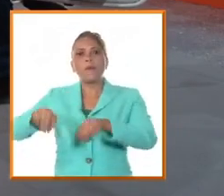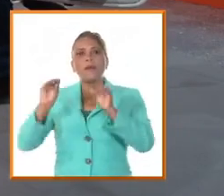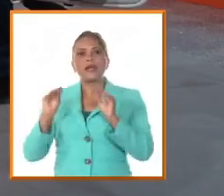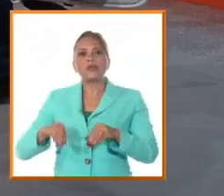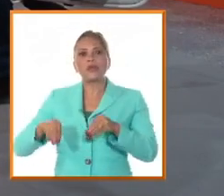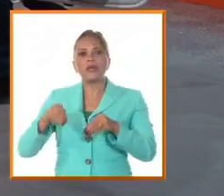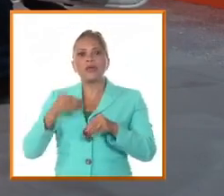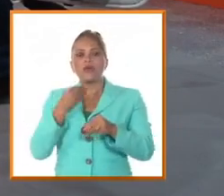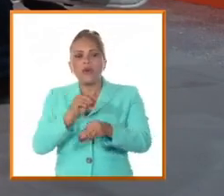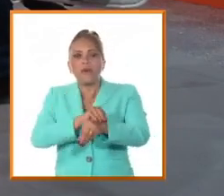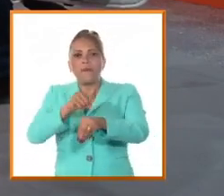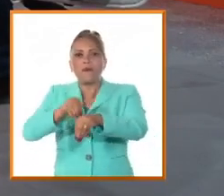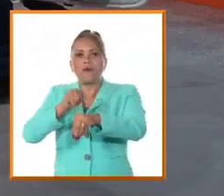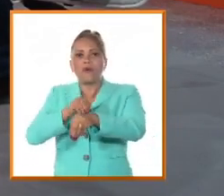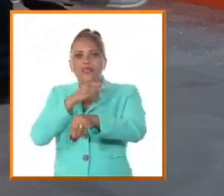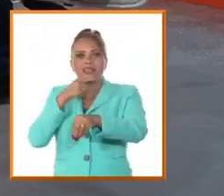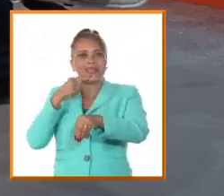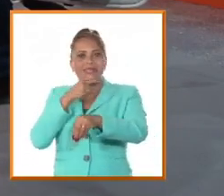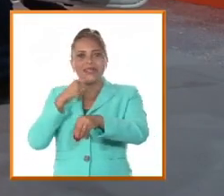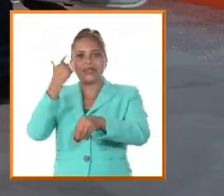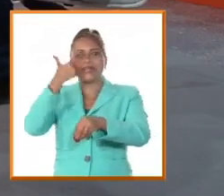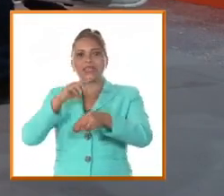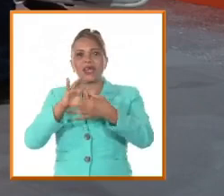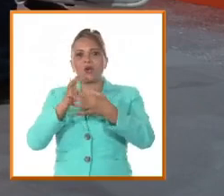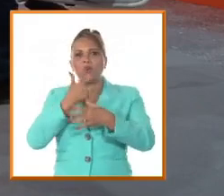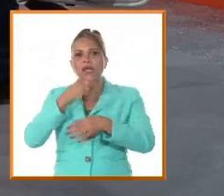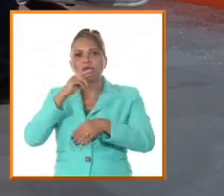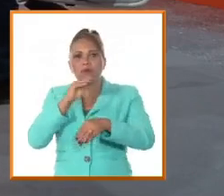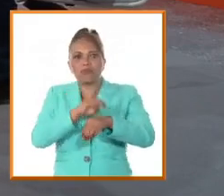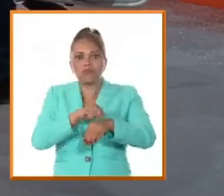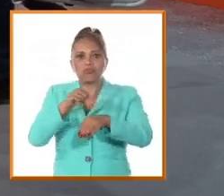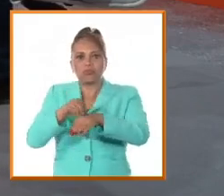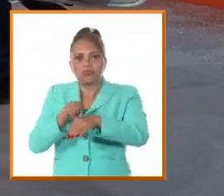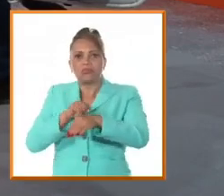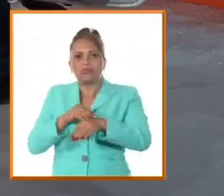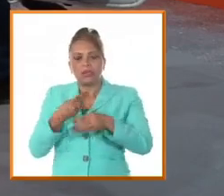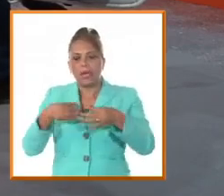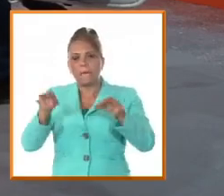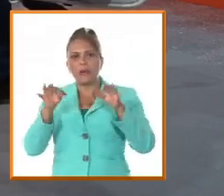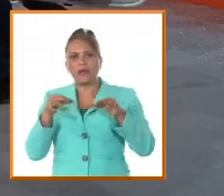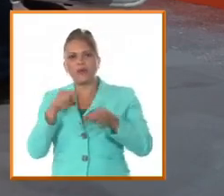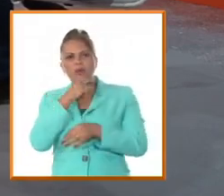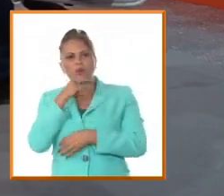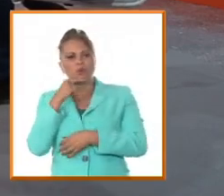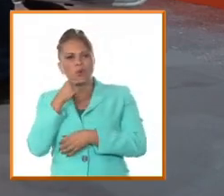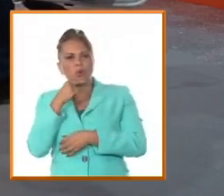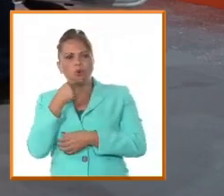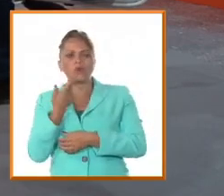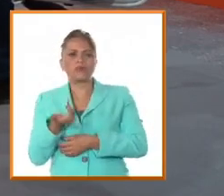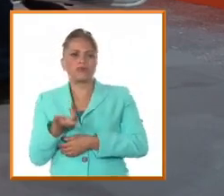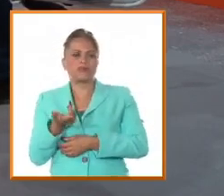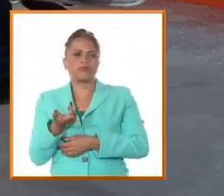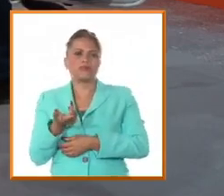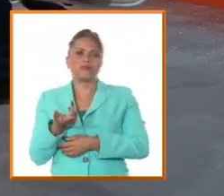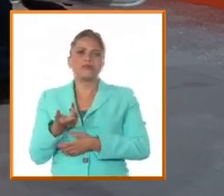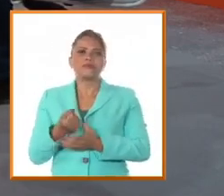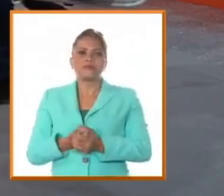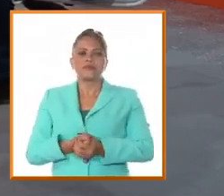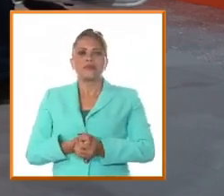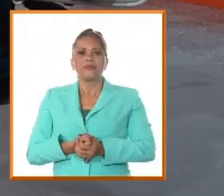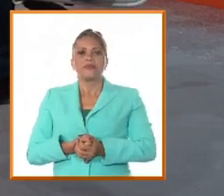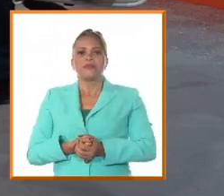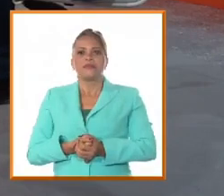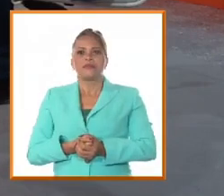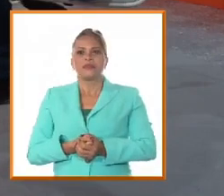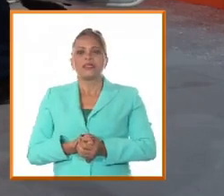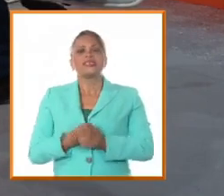la sangre de Joaquín de Agüero. Esa leyenda tiene un origen en Manuel de la Cruz. No hay